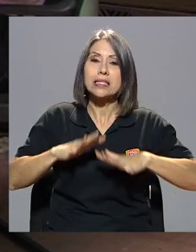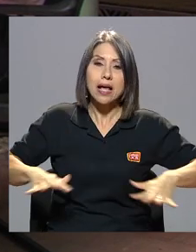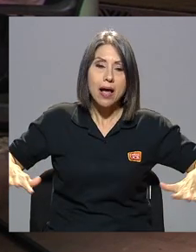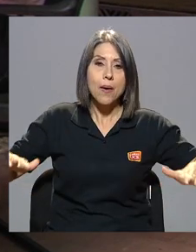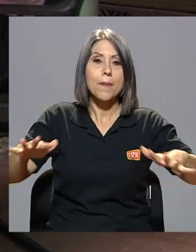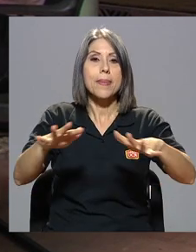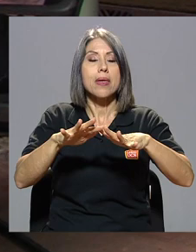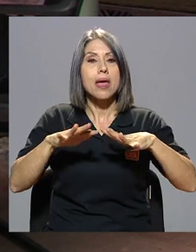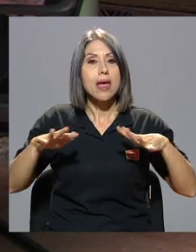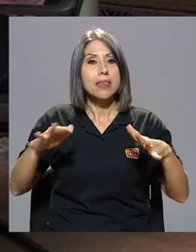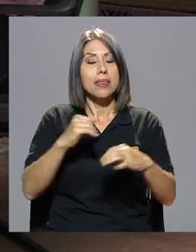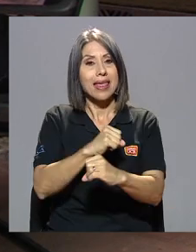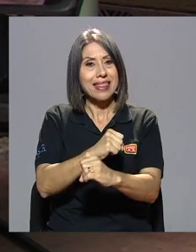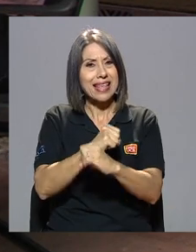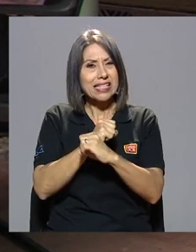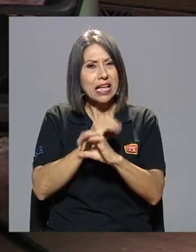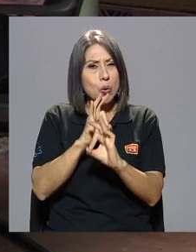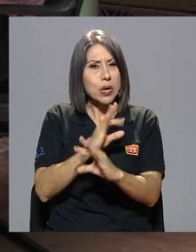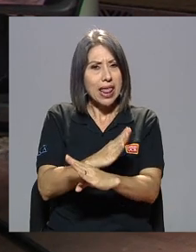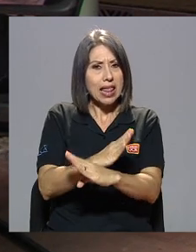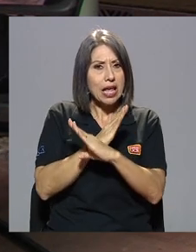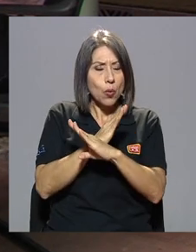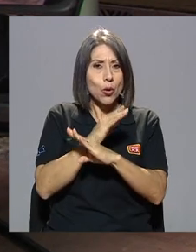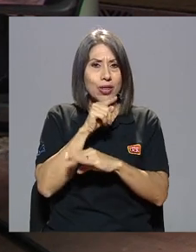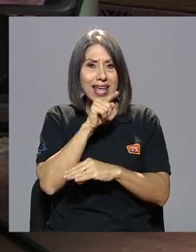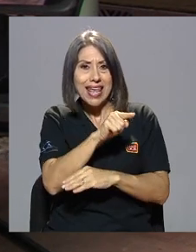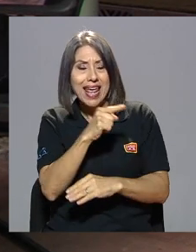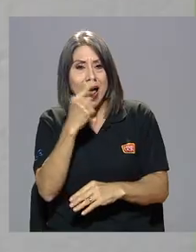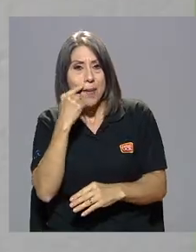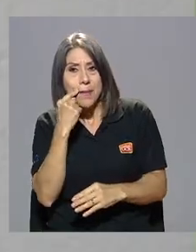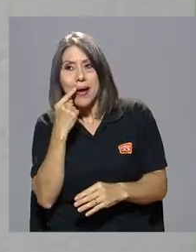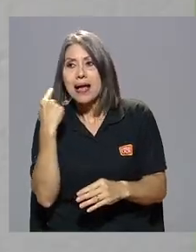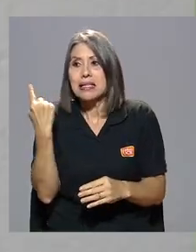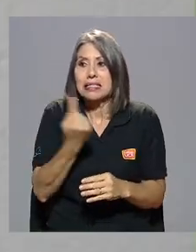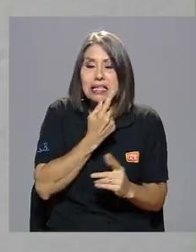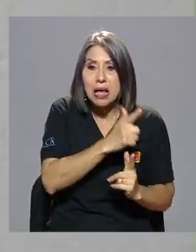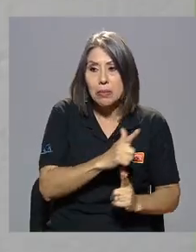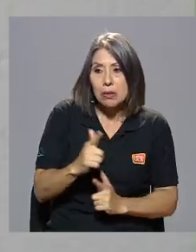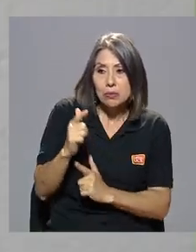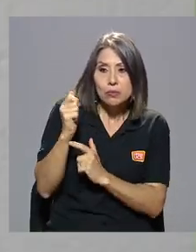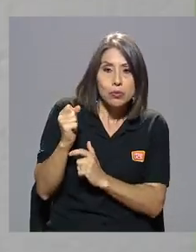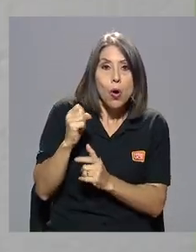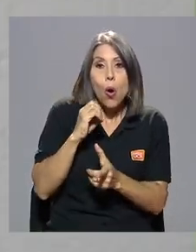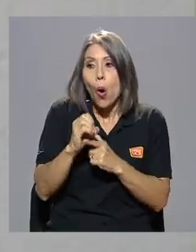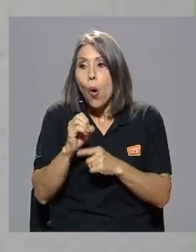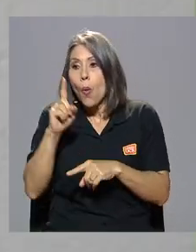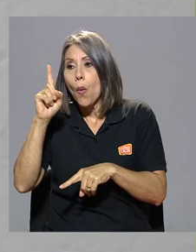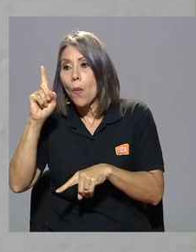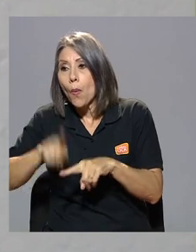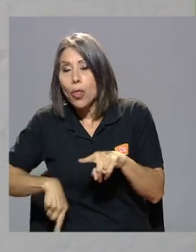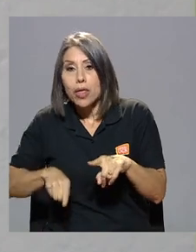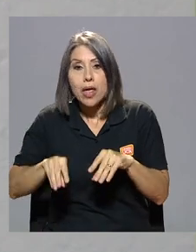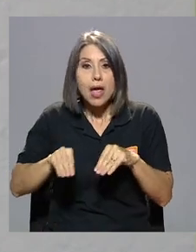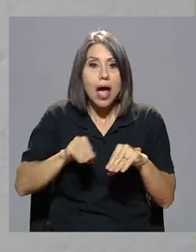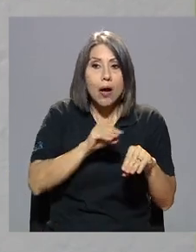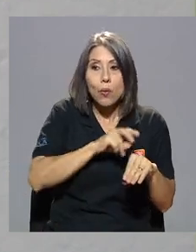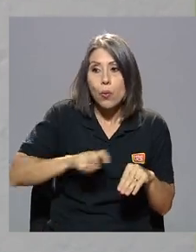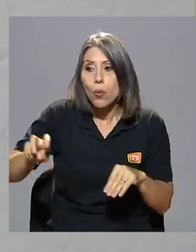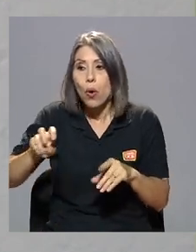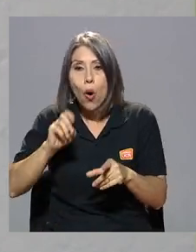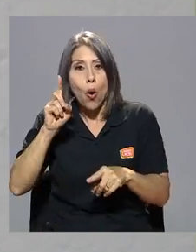de de la seguridad que lo protegía a él y que si la escolta y que si podía o que si no podía moverse